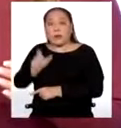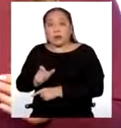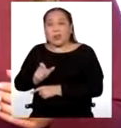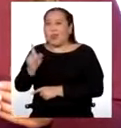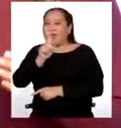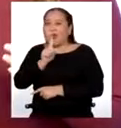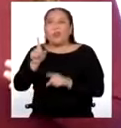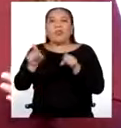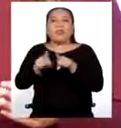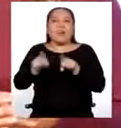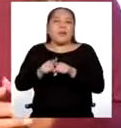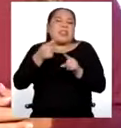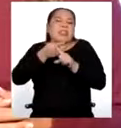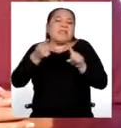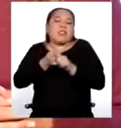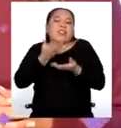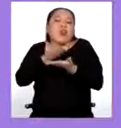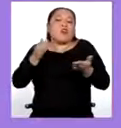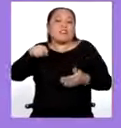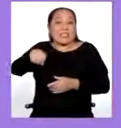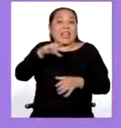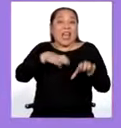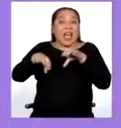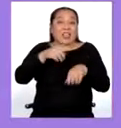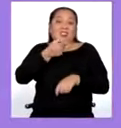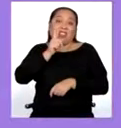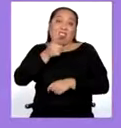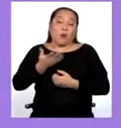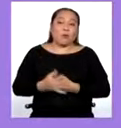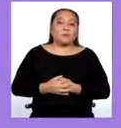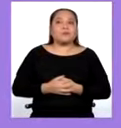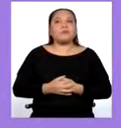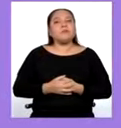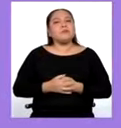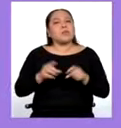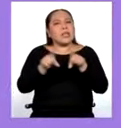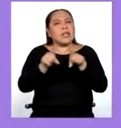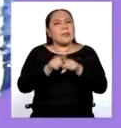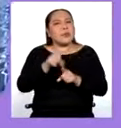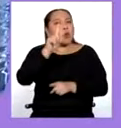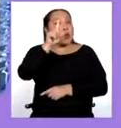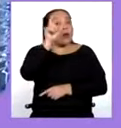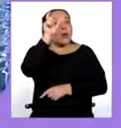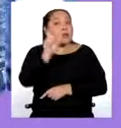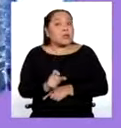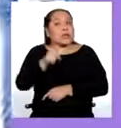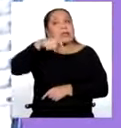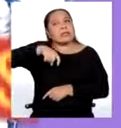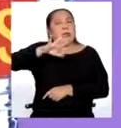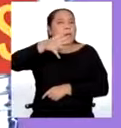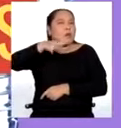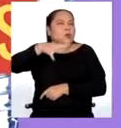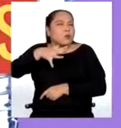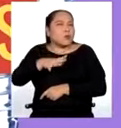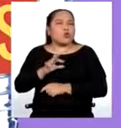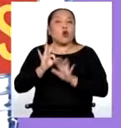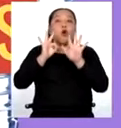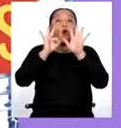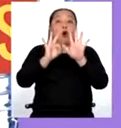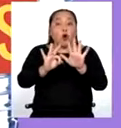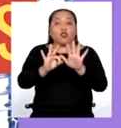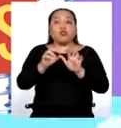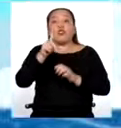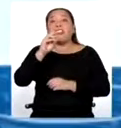la multiplicación de las actividades humanas. Por otra parte, se estima que una persona necesita en promedio de 8